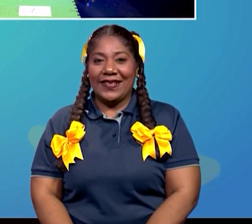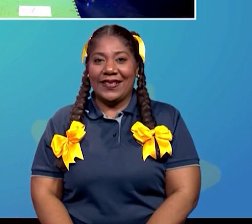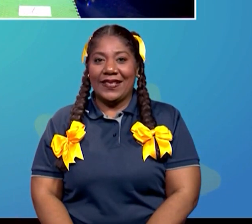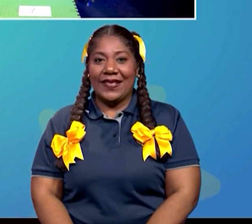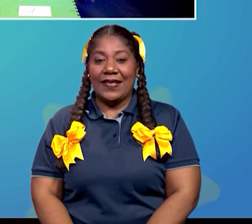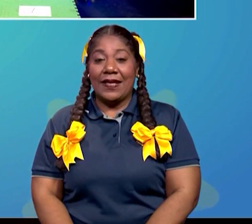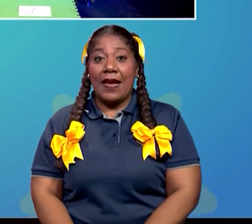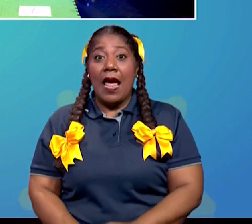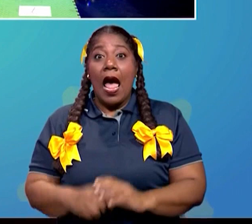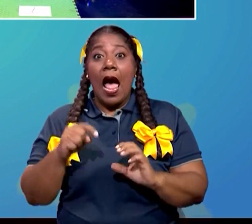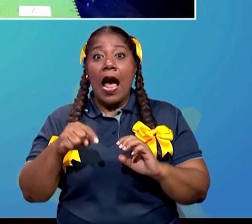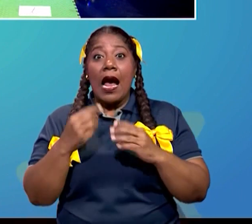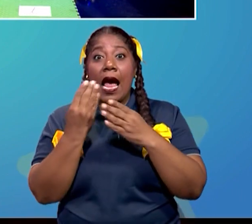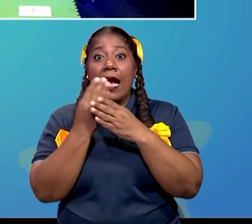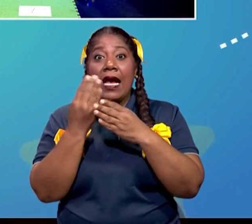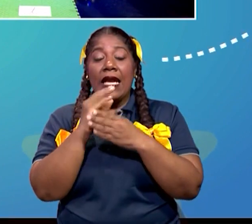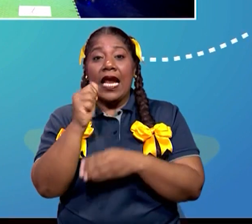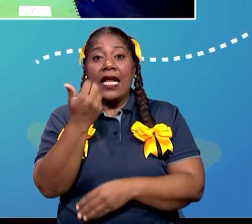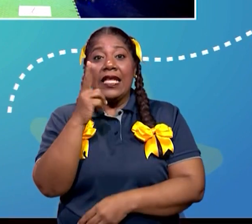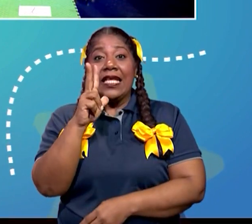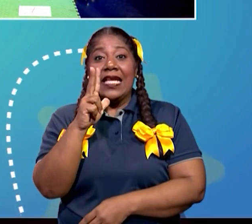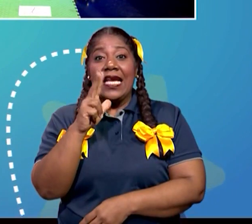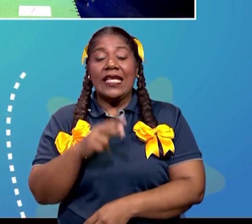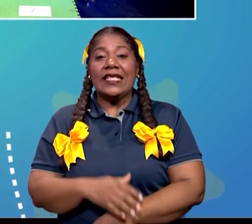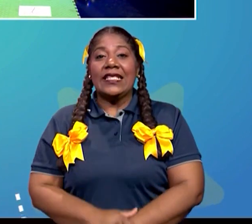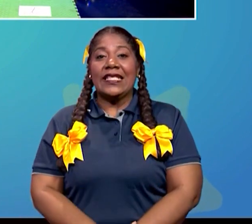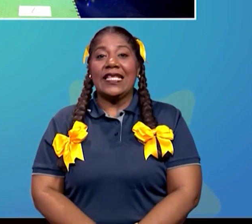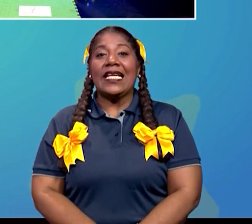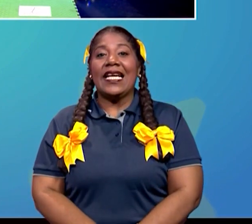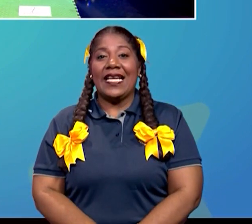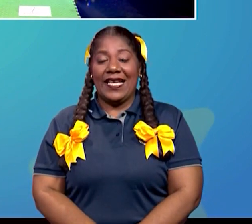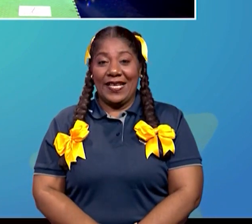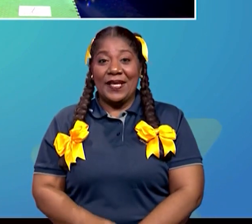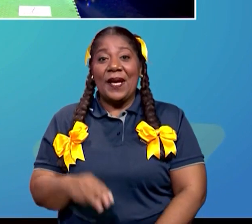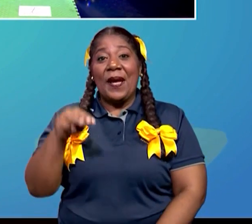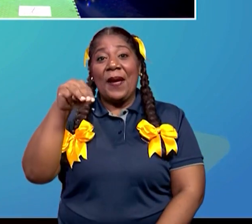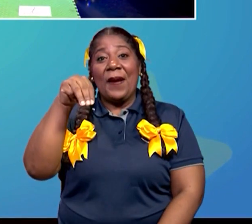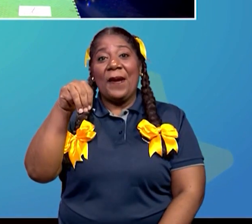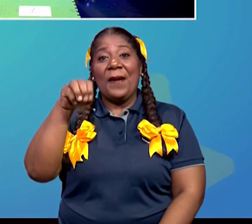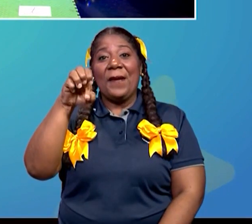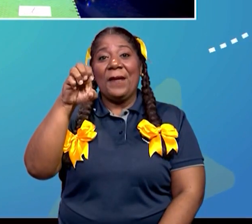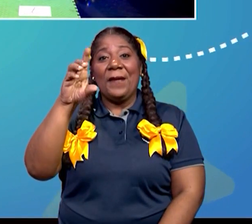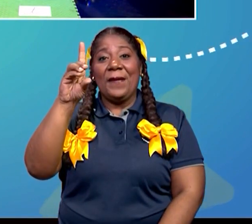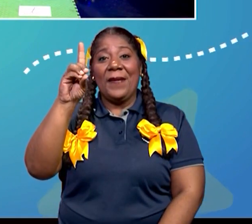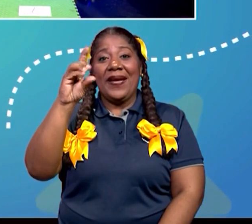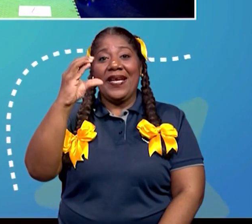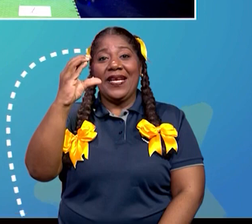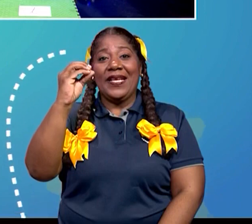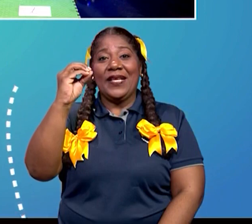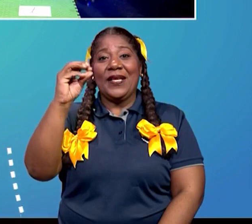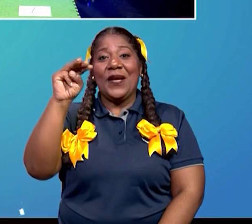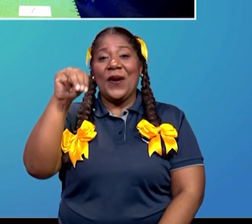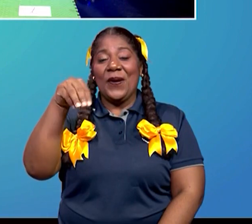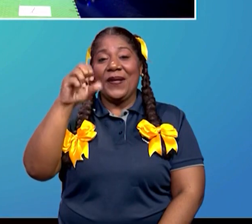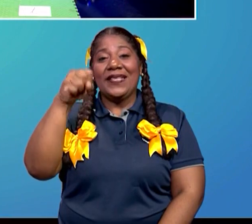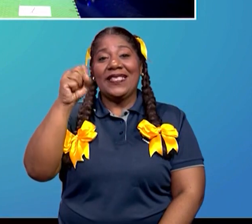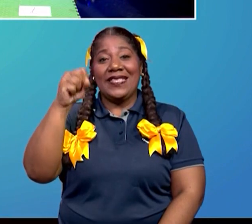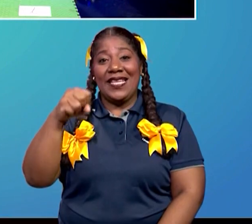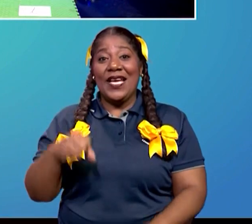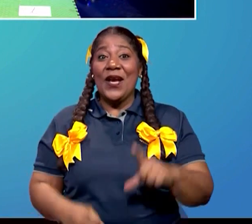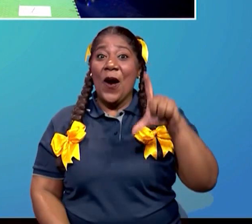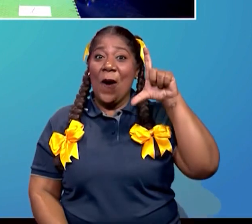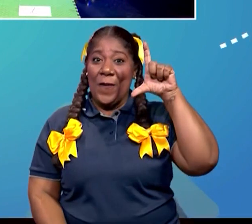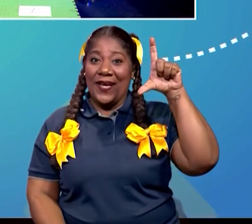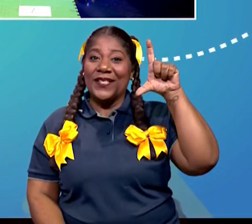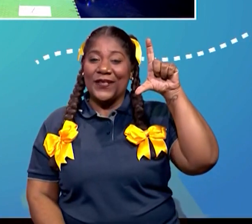¡Metcon! ¡Metcon! Aquí, mayúscula. Muy bien, ¡Excelente! ¡Dios, santo, ahí